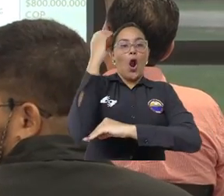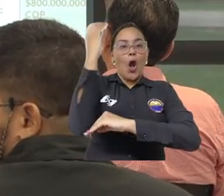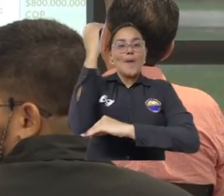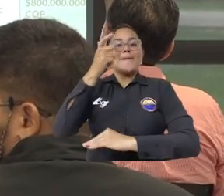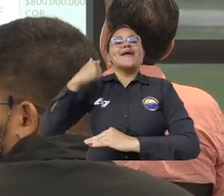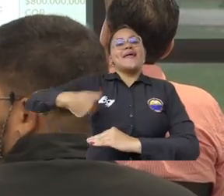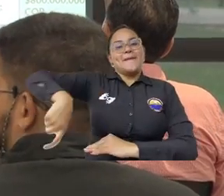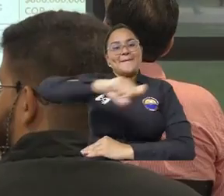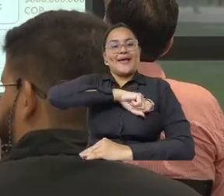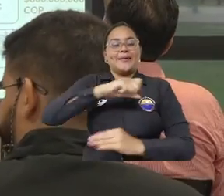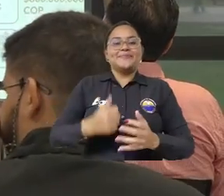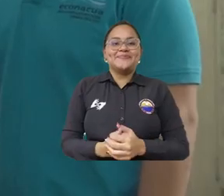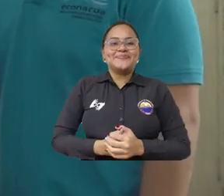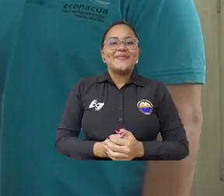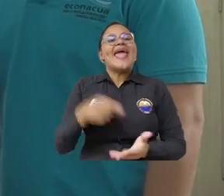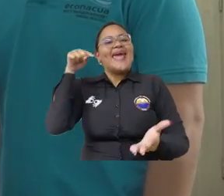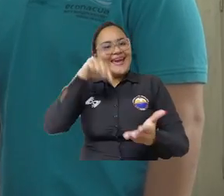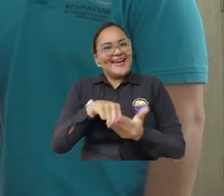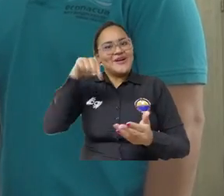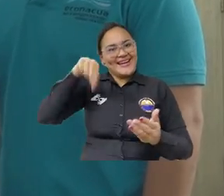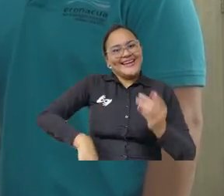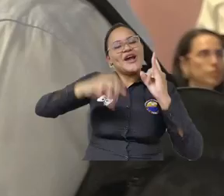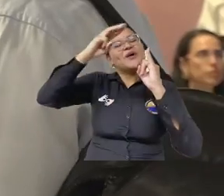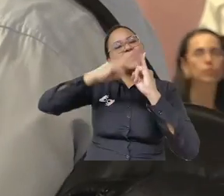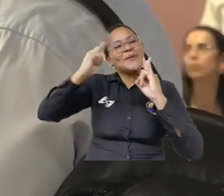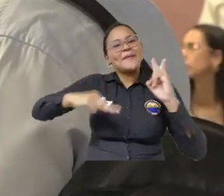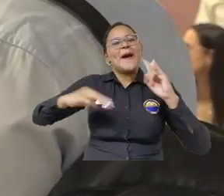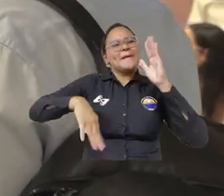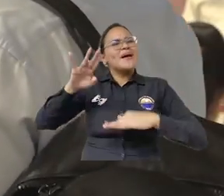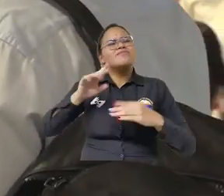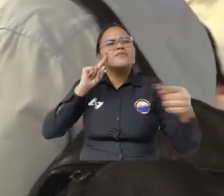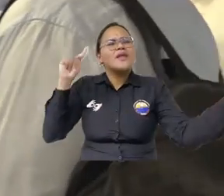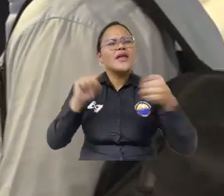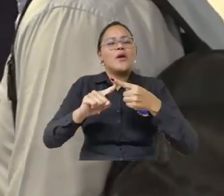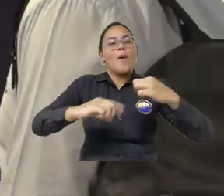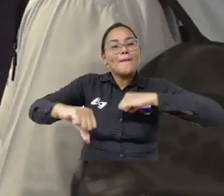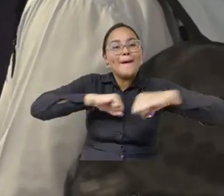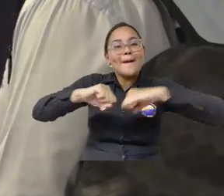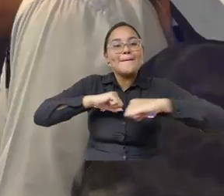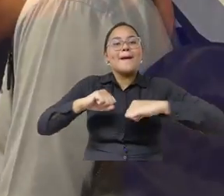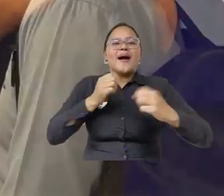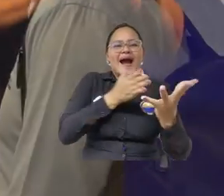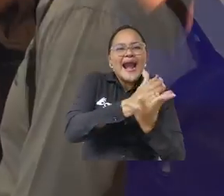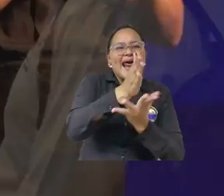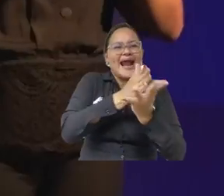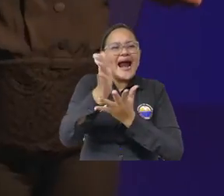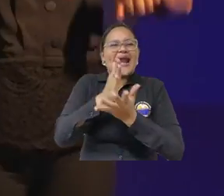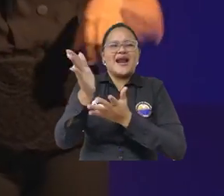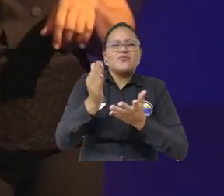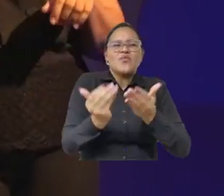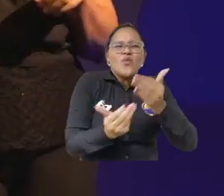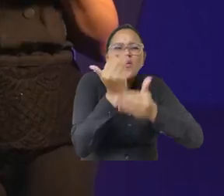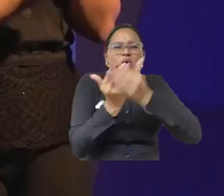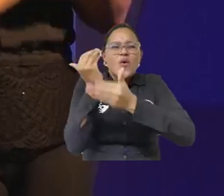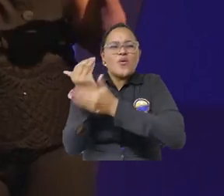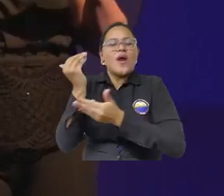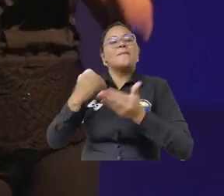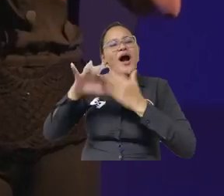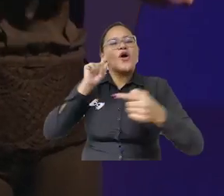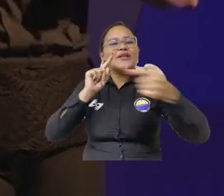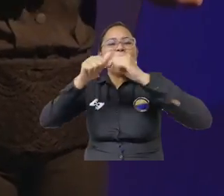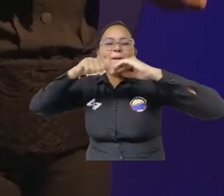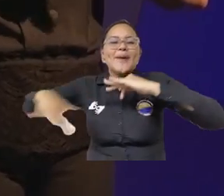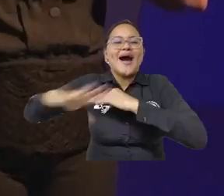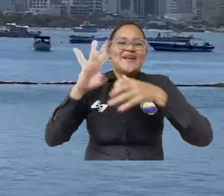innovación marítima en Colombia y España. Por eso desde la universidad le apostamos a procurar construir programas